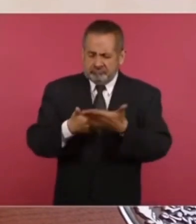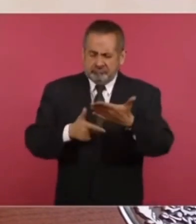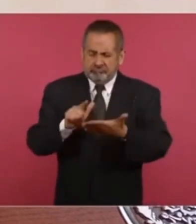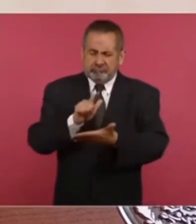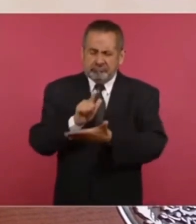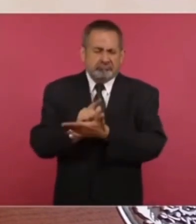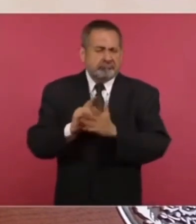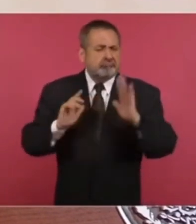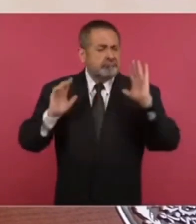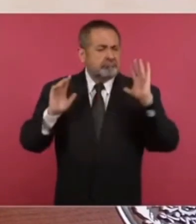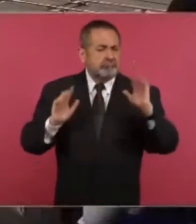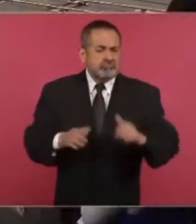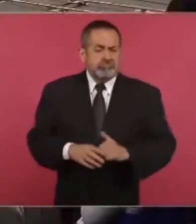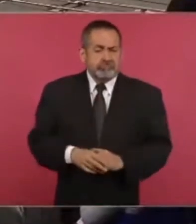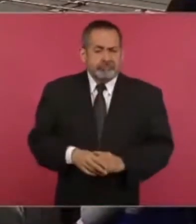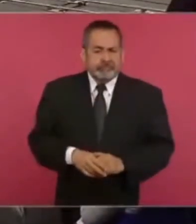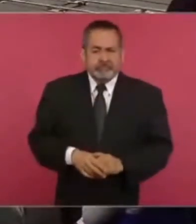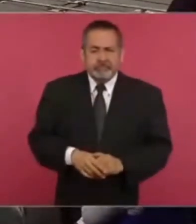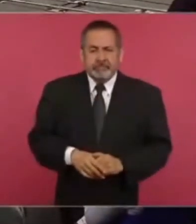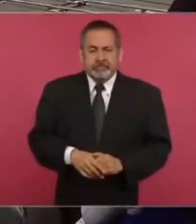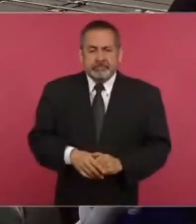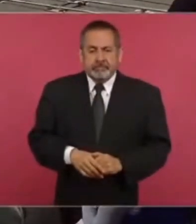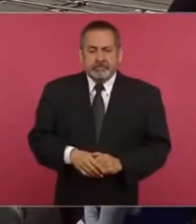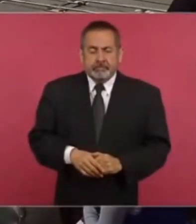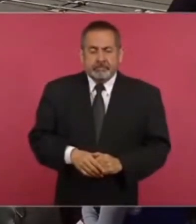sí es este